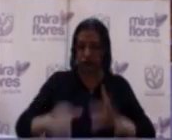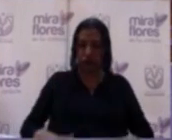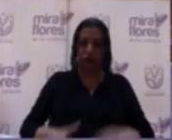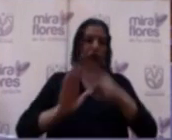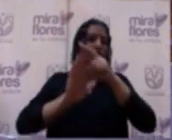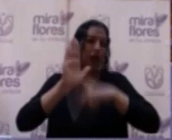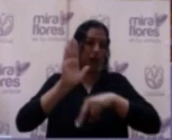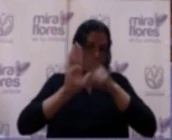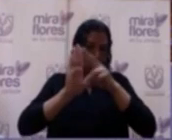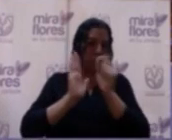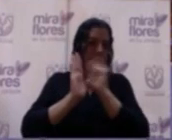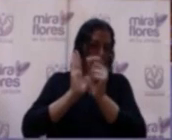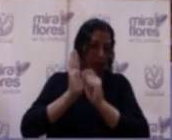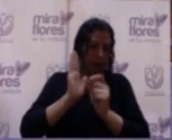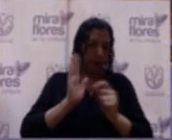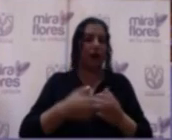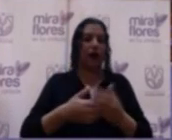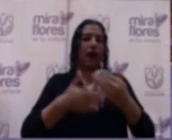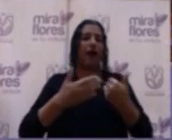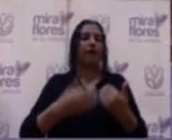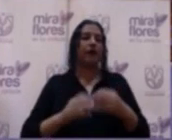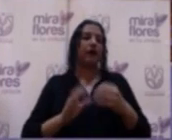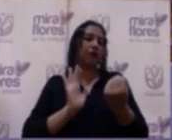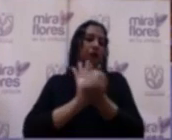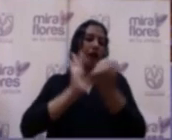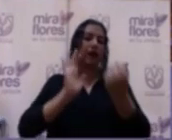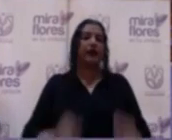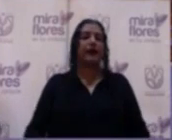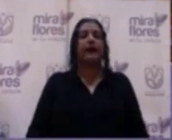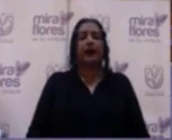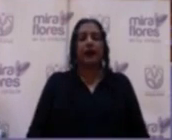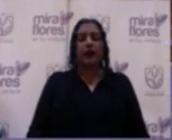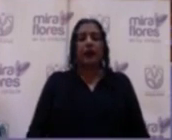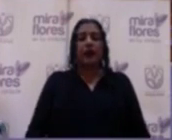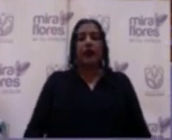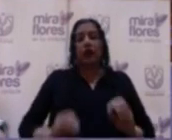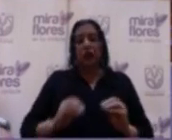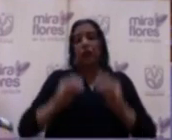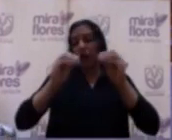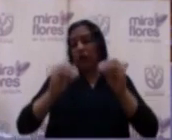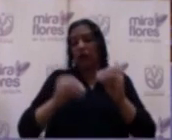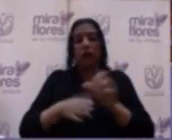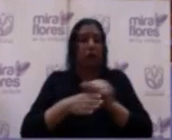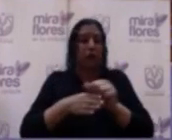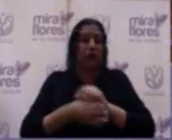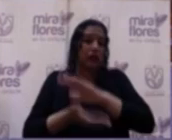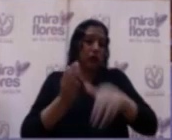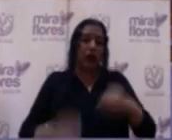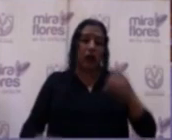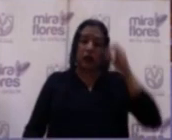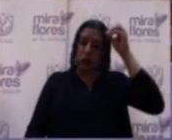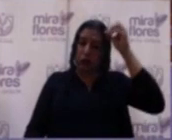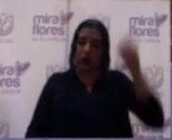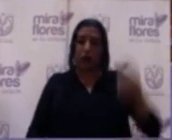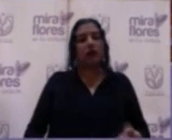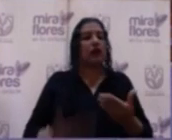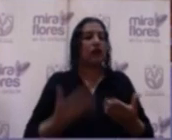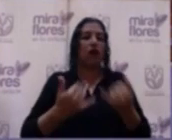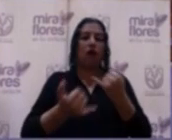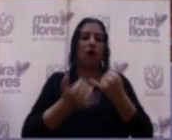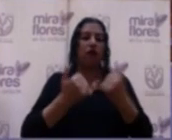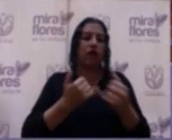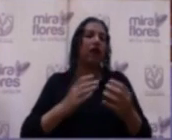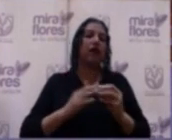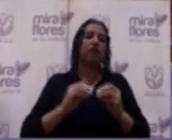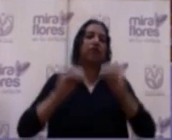texto para ser votado en el consejo, tomado en cuenta, y así evitarse que tengamos una ordenanza que